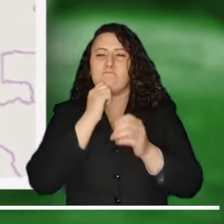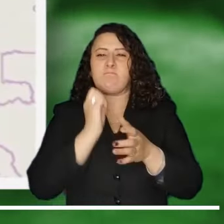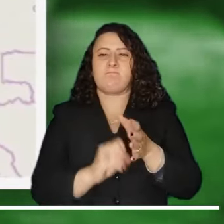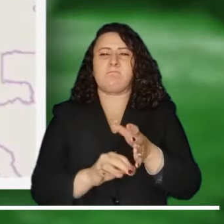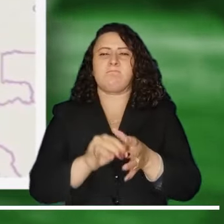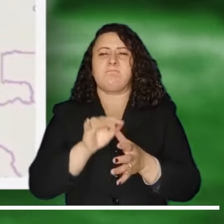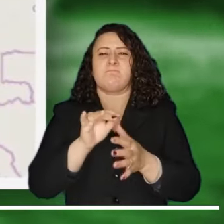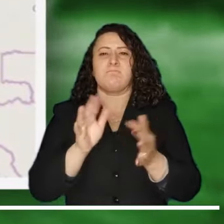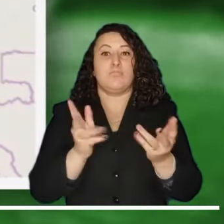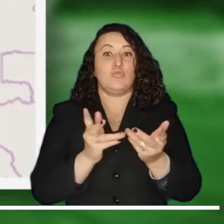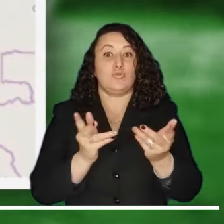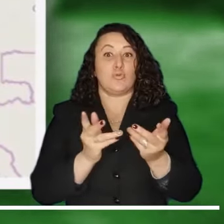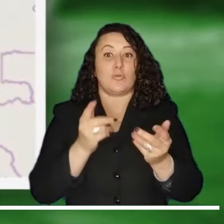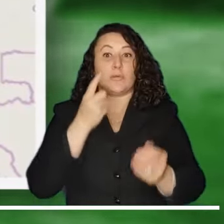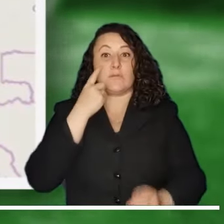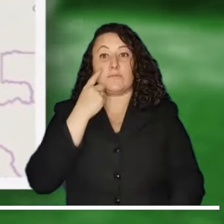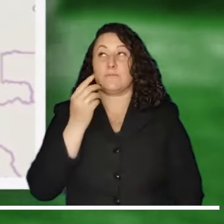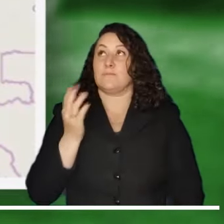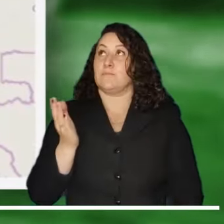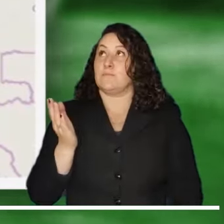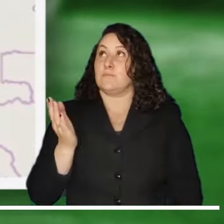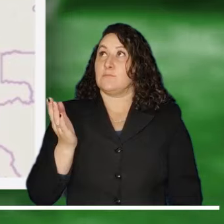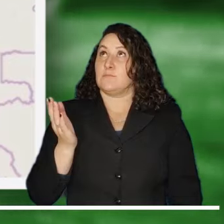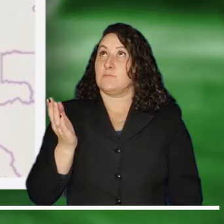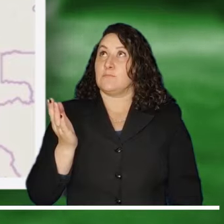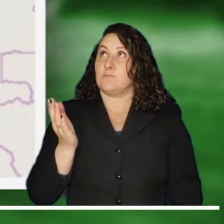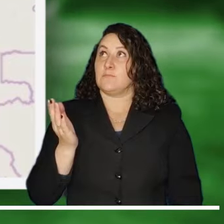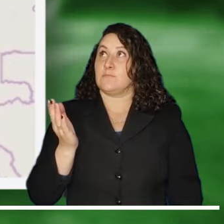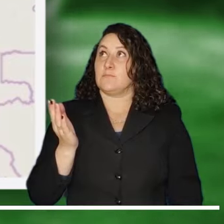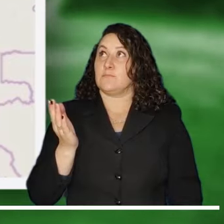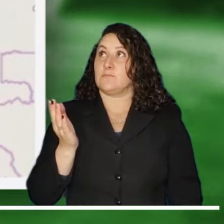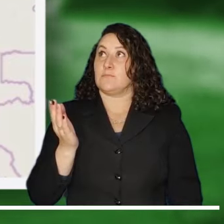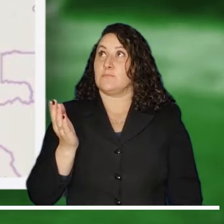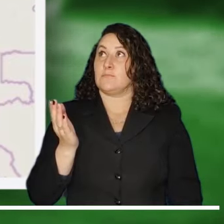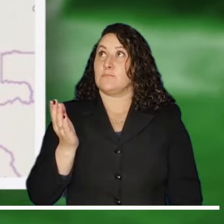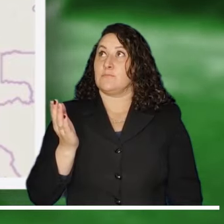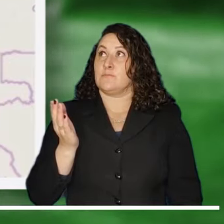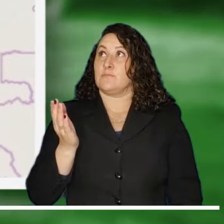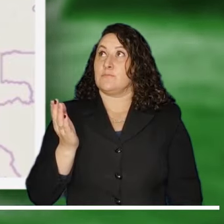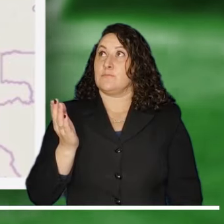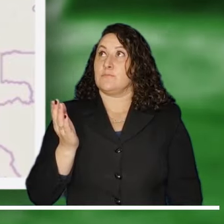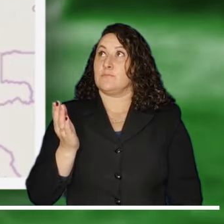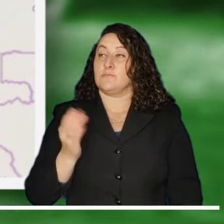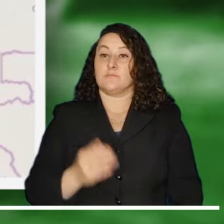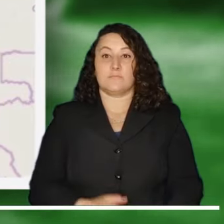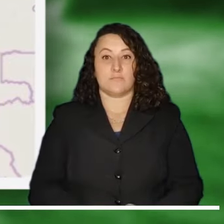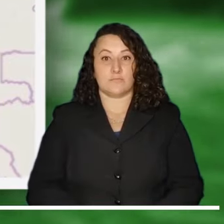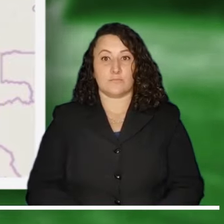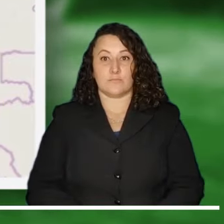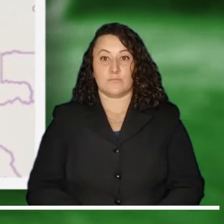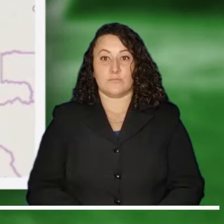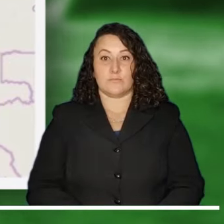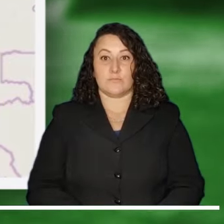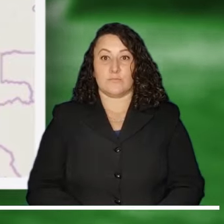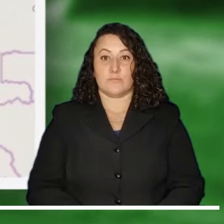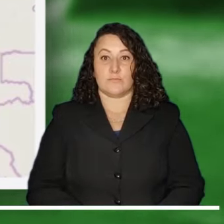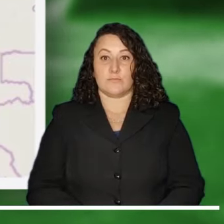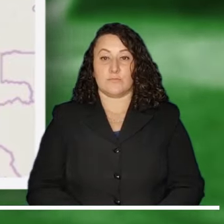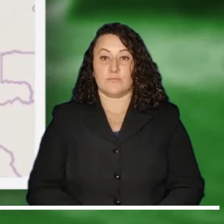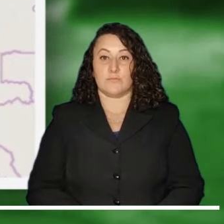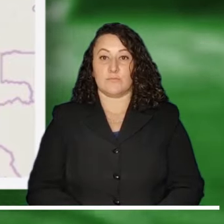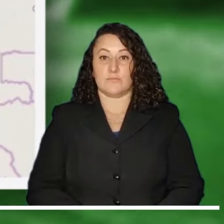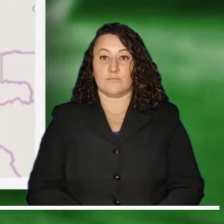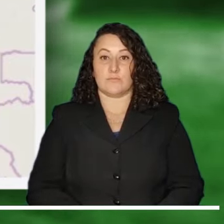la creciente súbita registrada en la quebrada Sanabria a la altura del casco urbano y del sector La Cumbre del municipio de